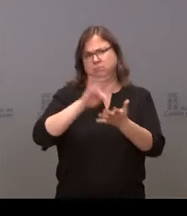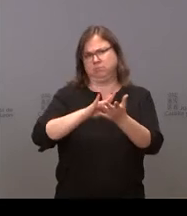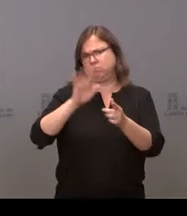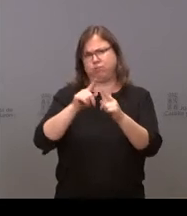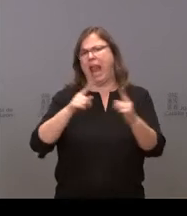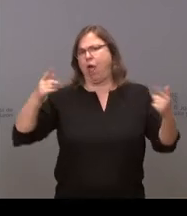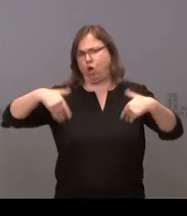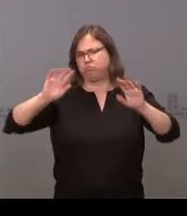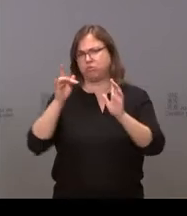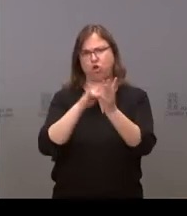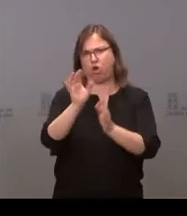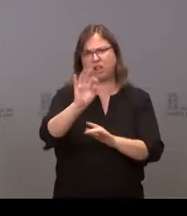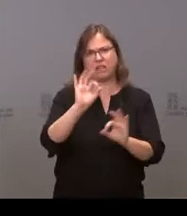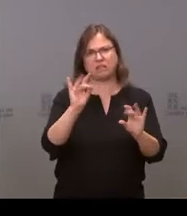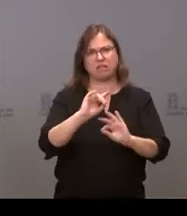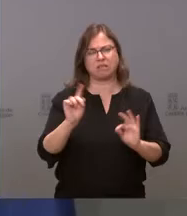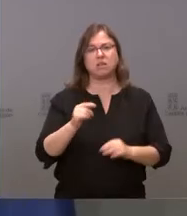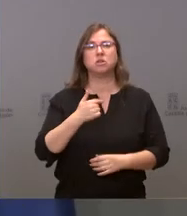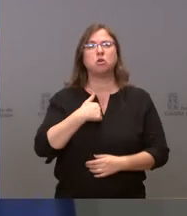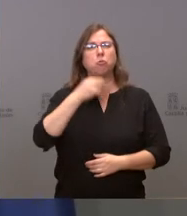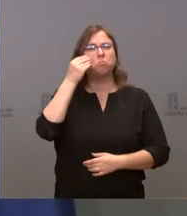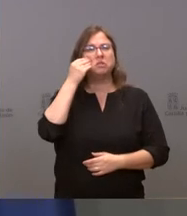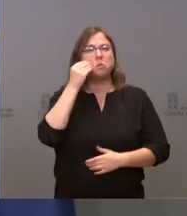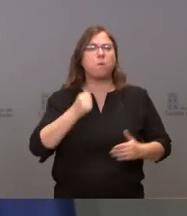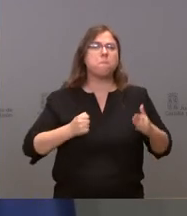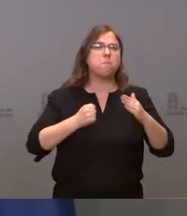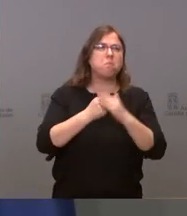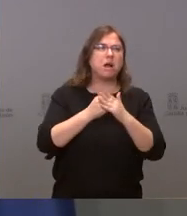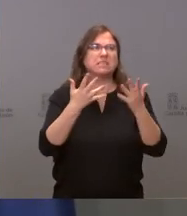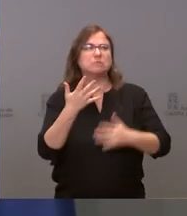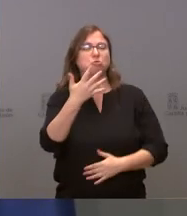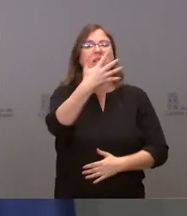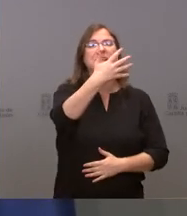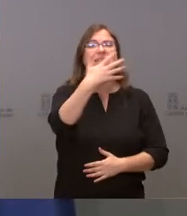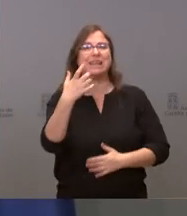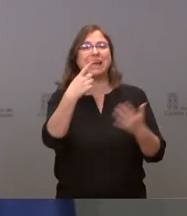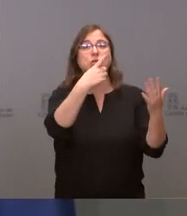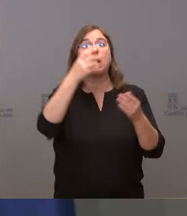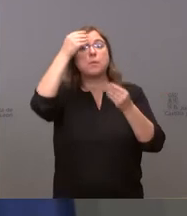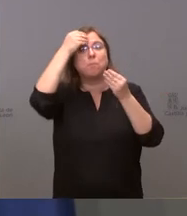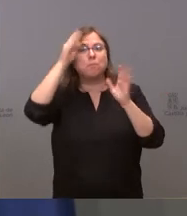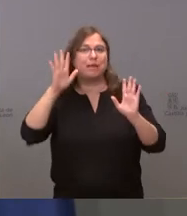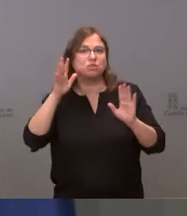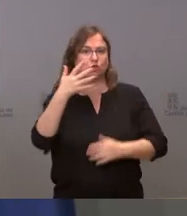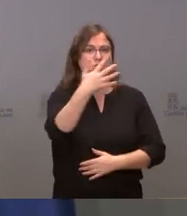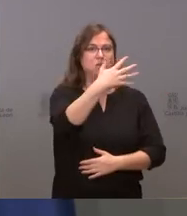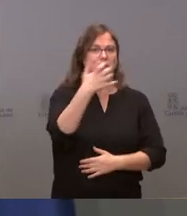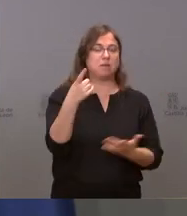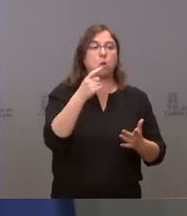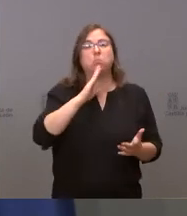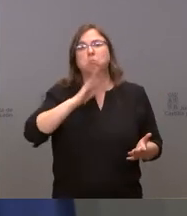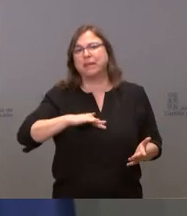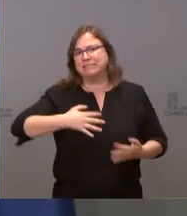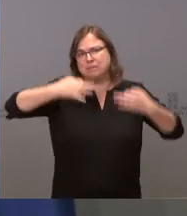Y nosotros calculamos, yo no creo que vayamos más allá de 500, 600, pero esto es una estimación. Es decir, que no